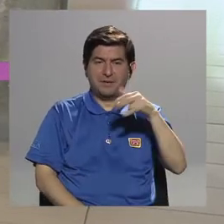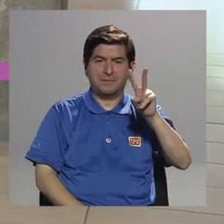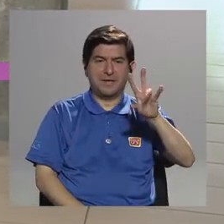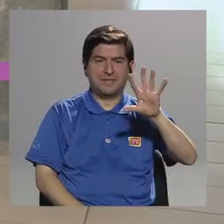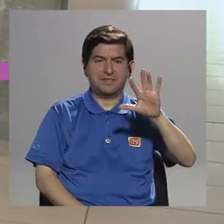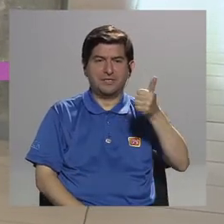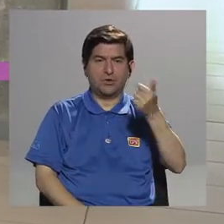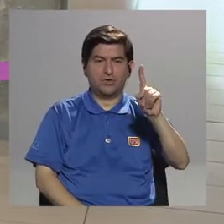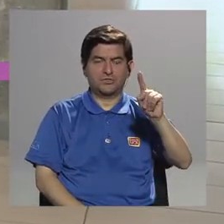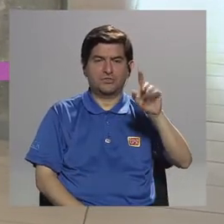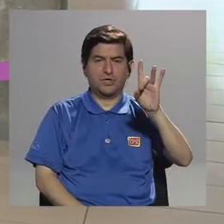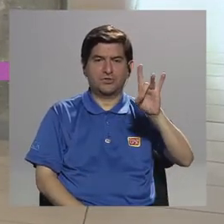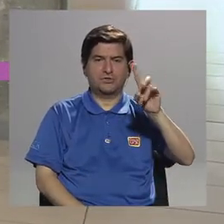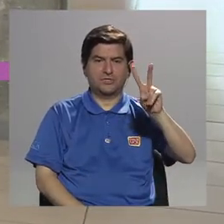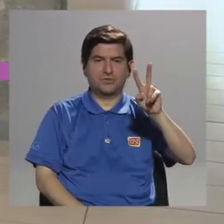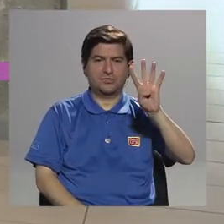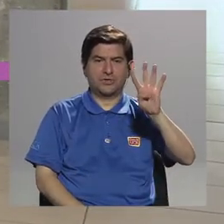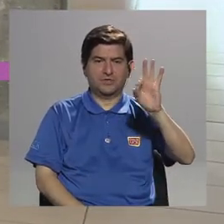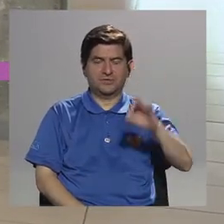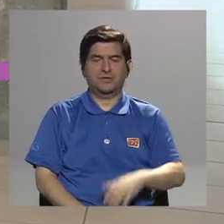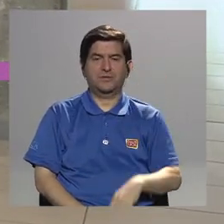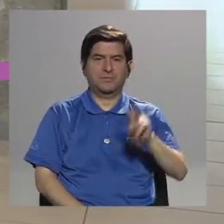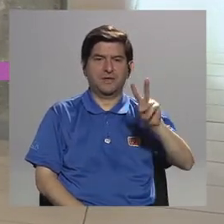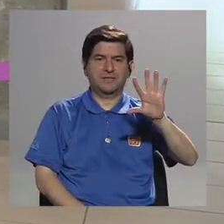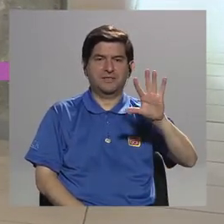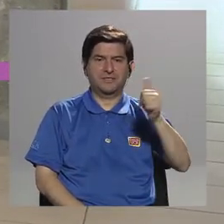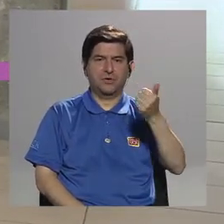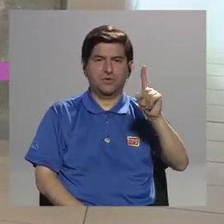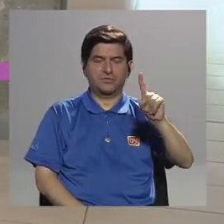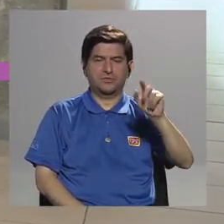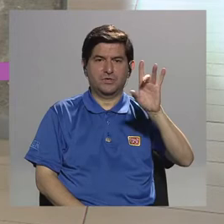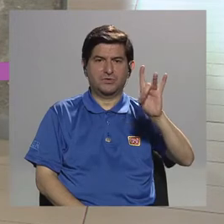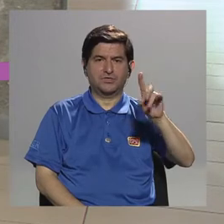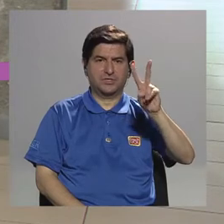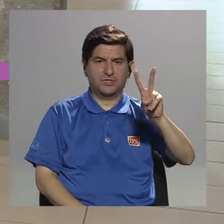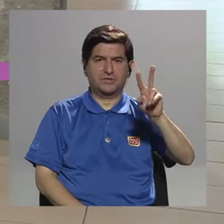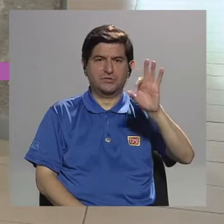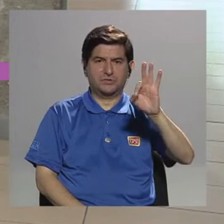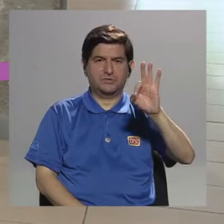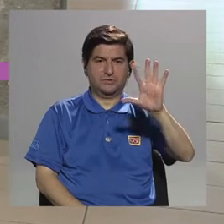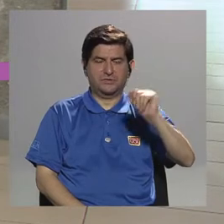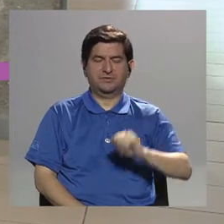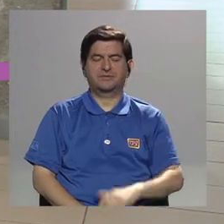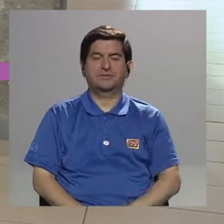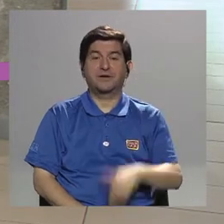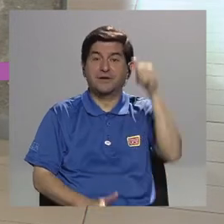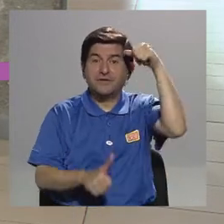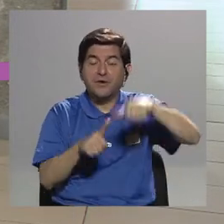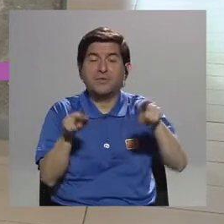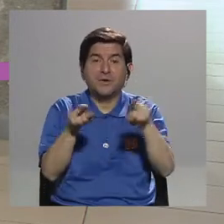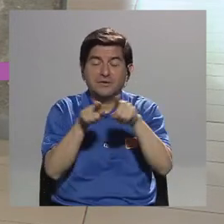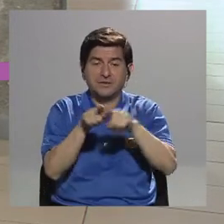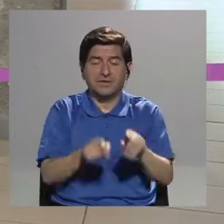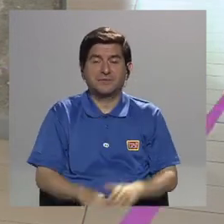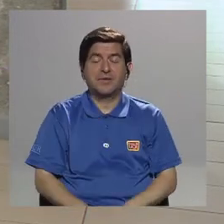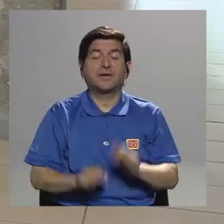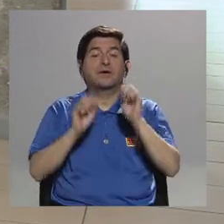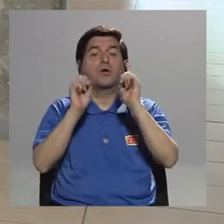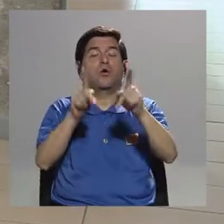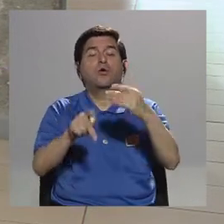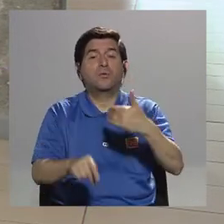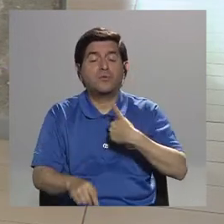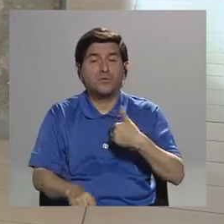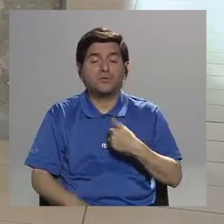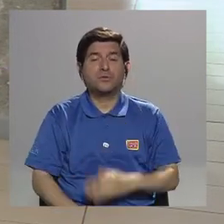-8249 o 2511-8295. Recuerde también que esto es una oportunidad para cuidar su